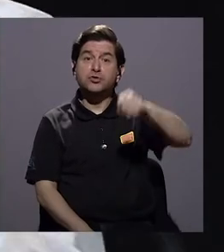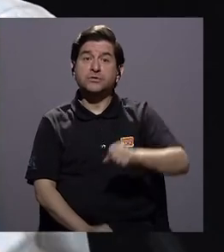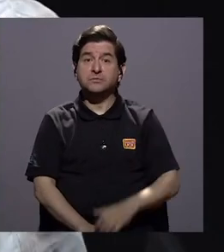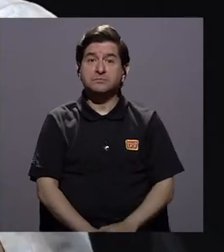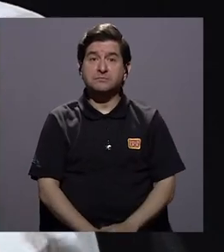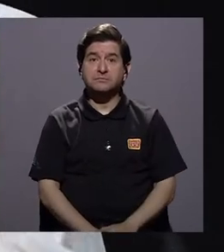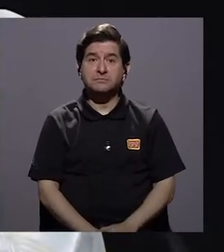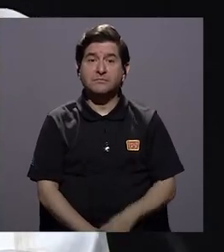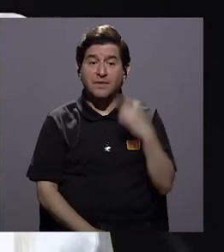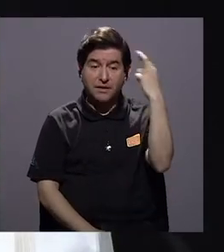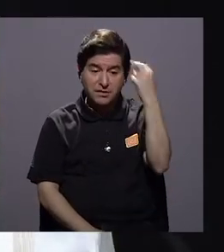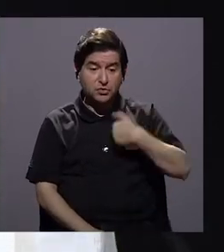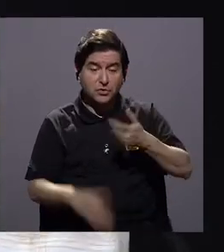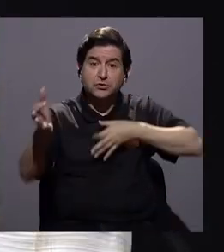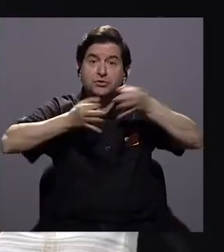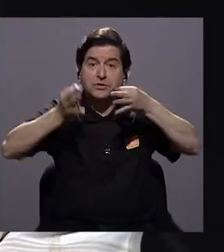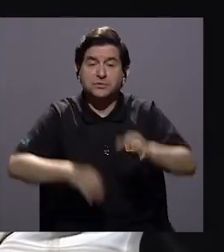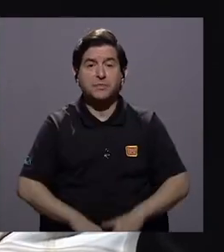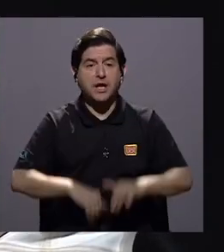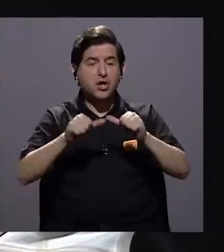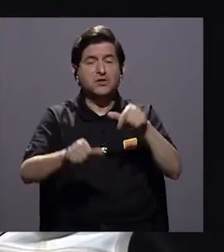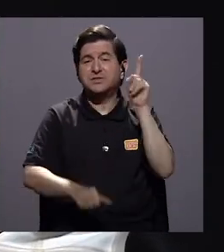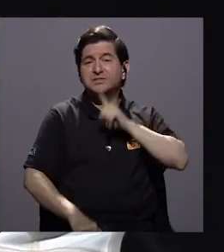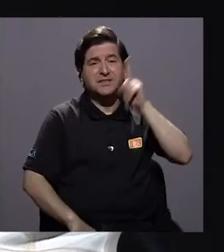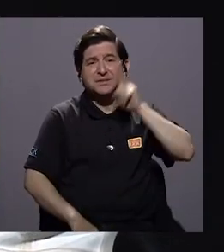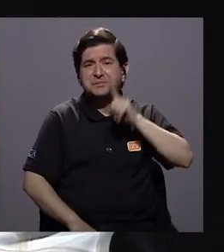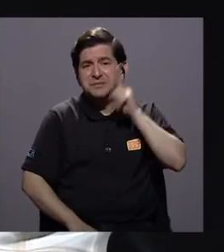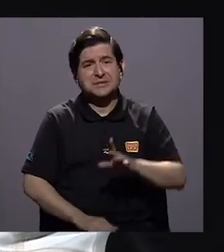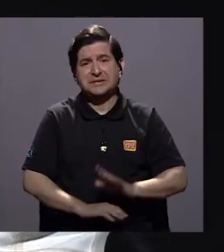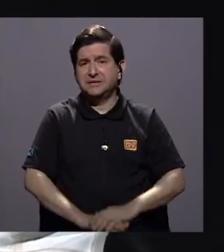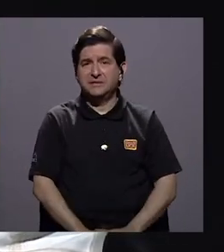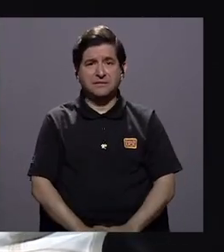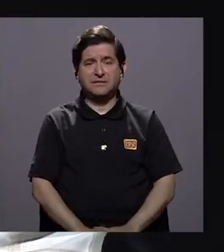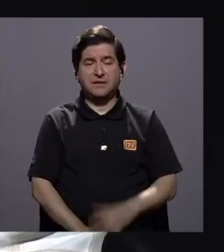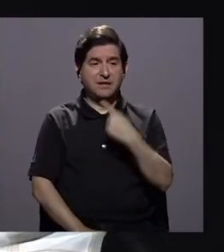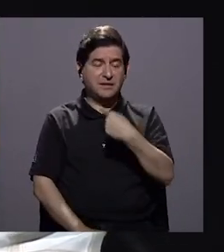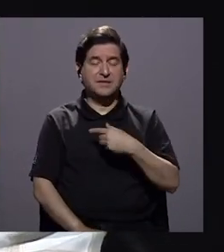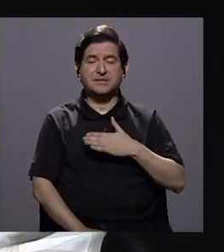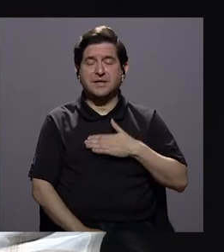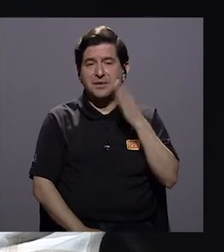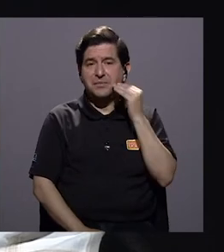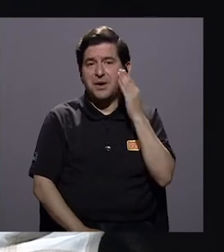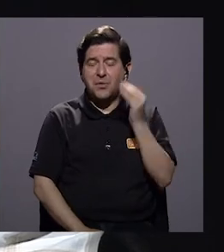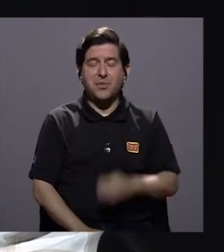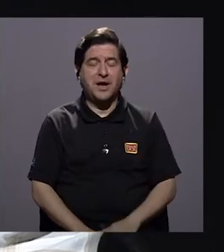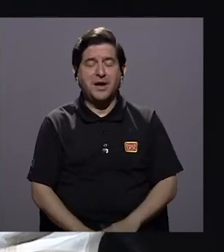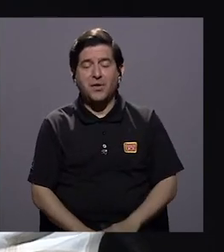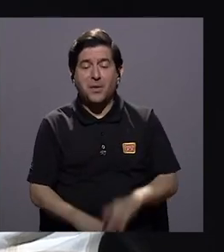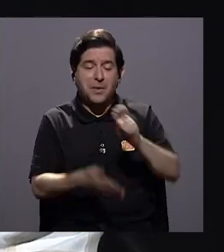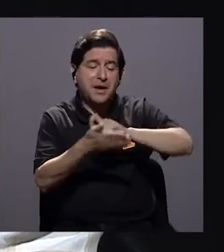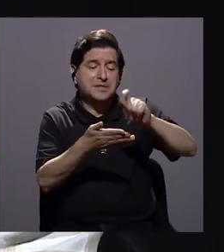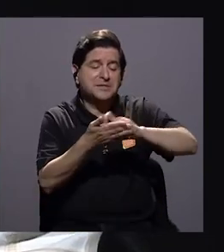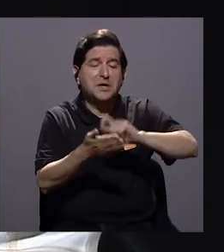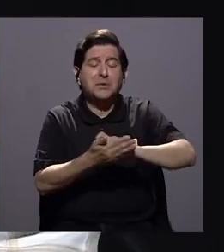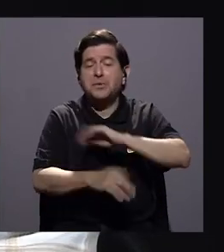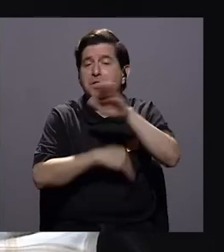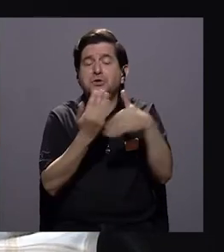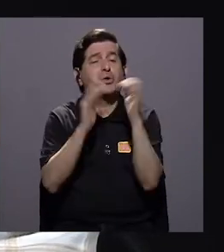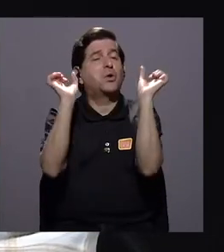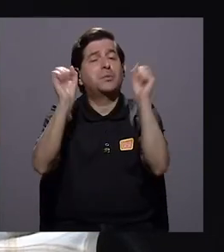Sí, es que por eso digo yo que si nos seguimos engañando, porque como decía mi abuela, el papel aguanta lo que le pongan,